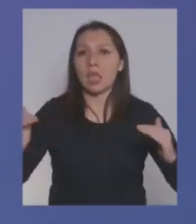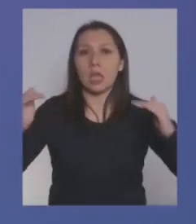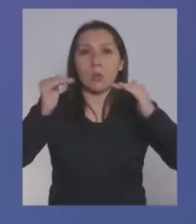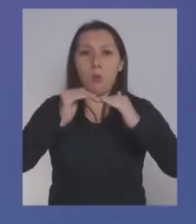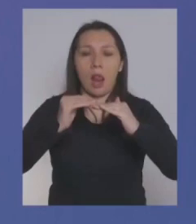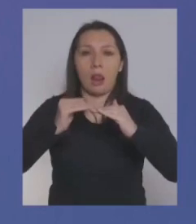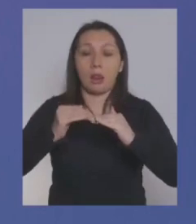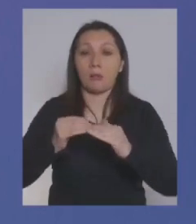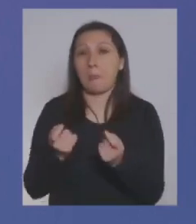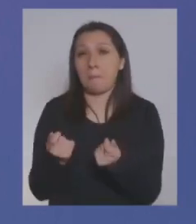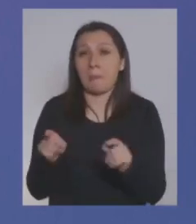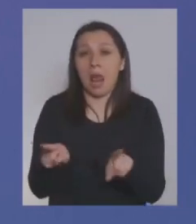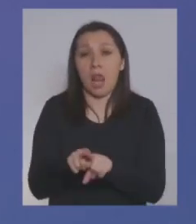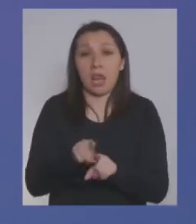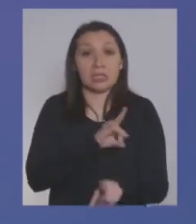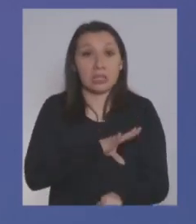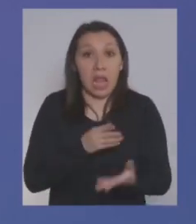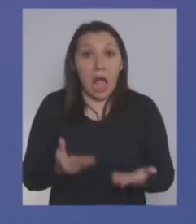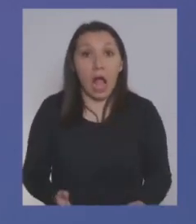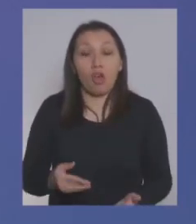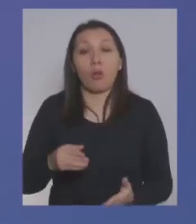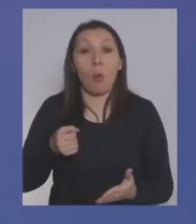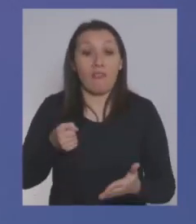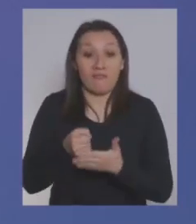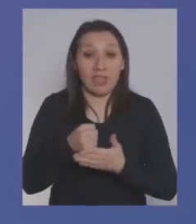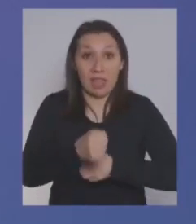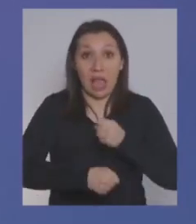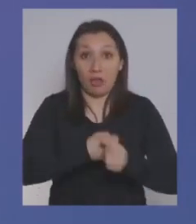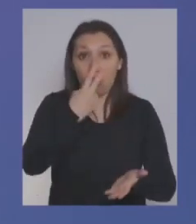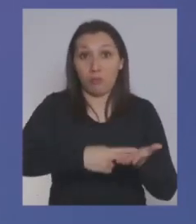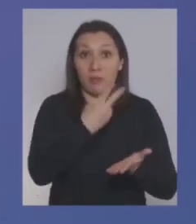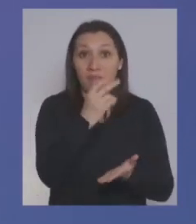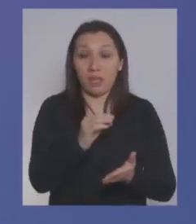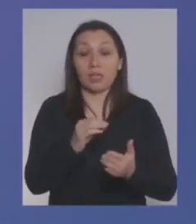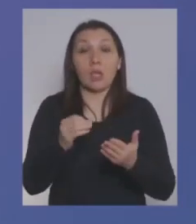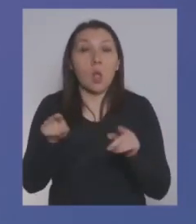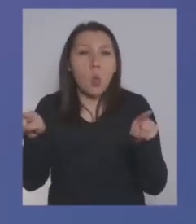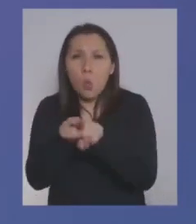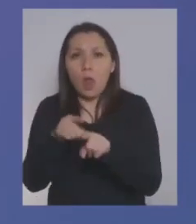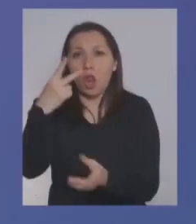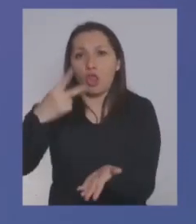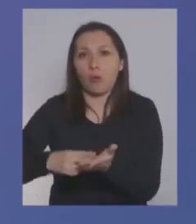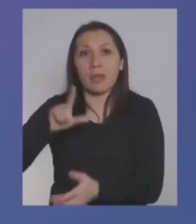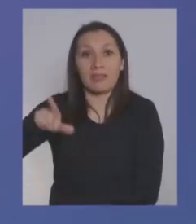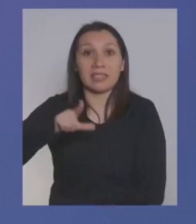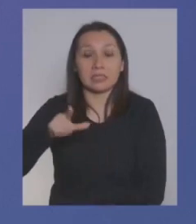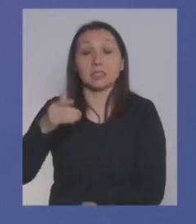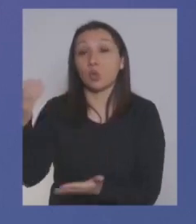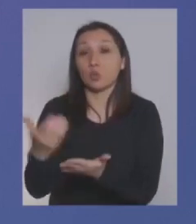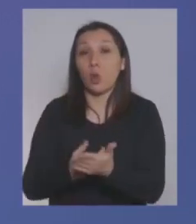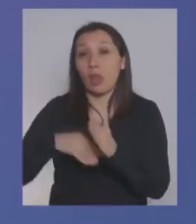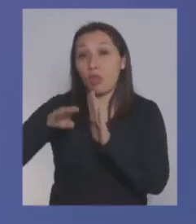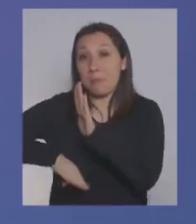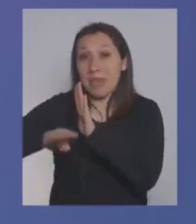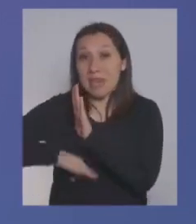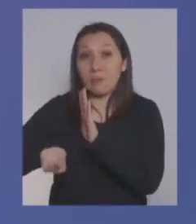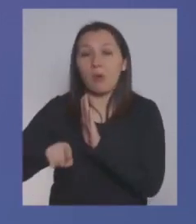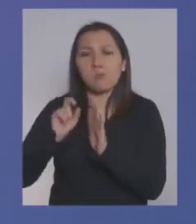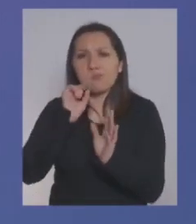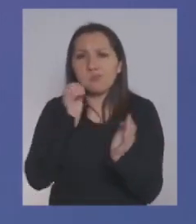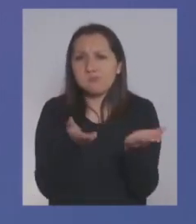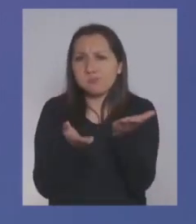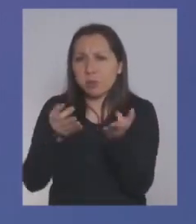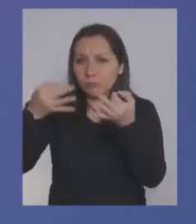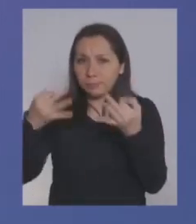es como que estuviéramos en 2017 al final de este año y al final del 2017 el salario mínimo correctamente medido en